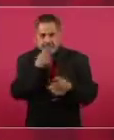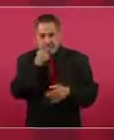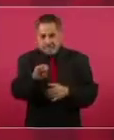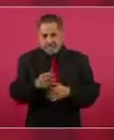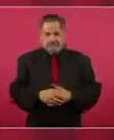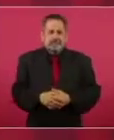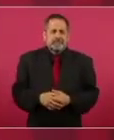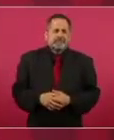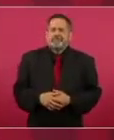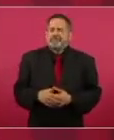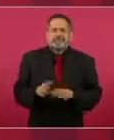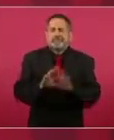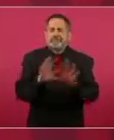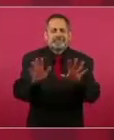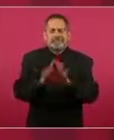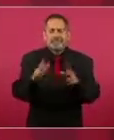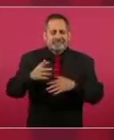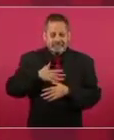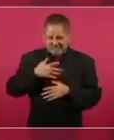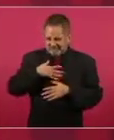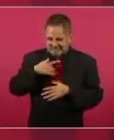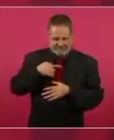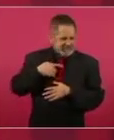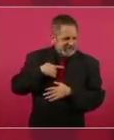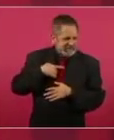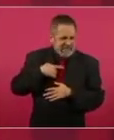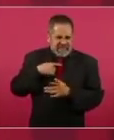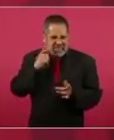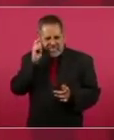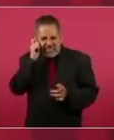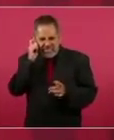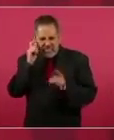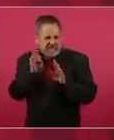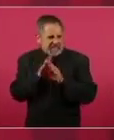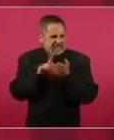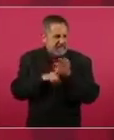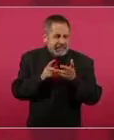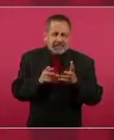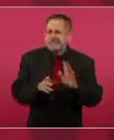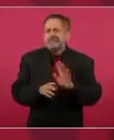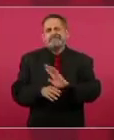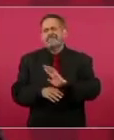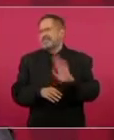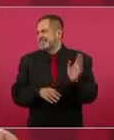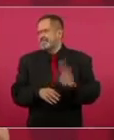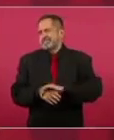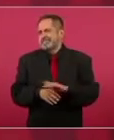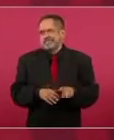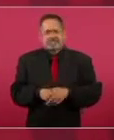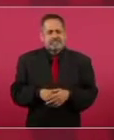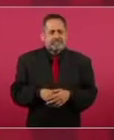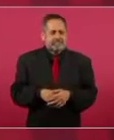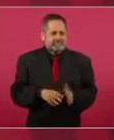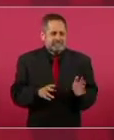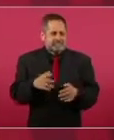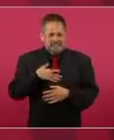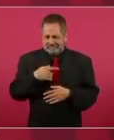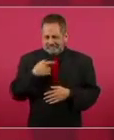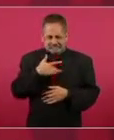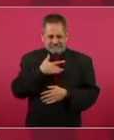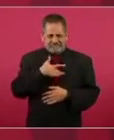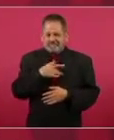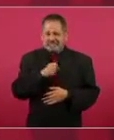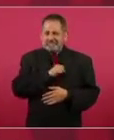No, nosotros no somos perversos, nosotros no